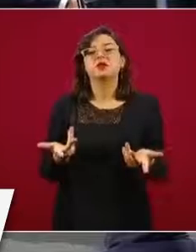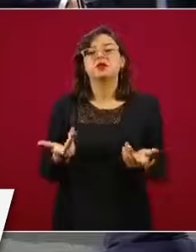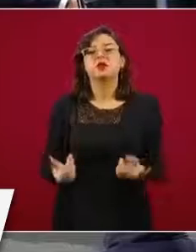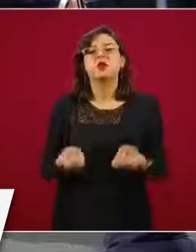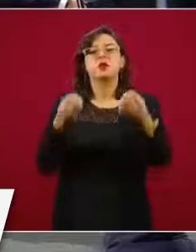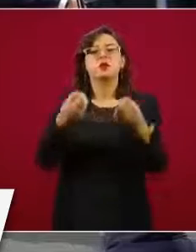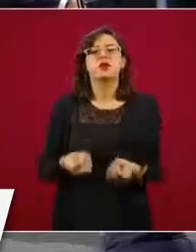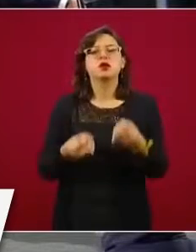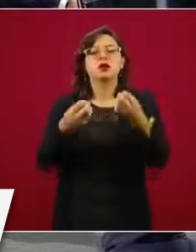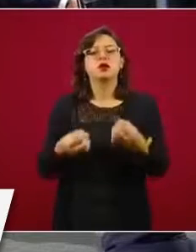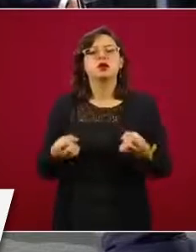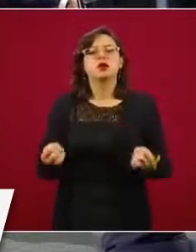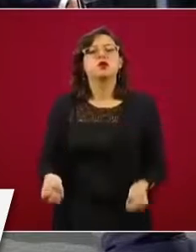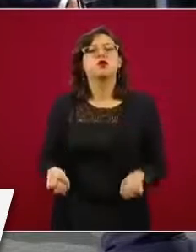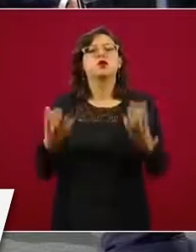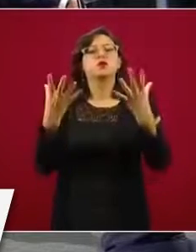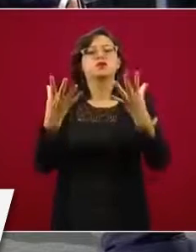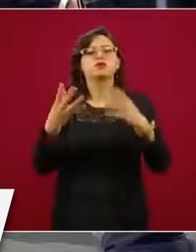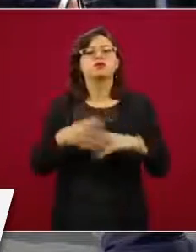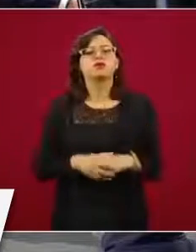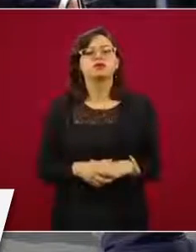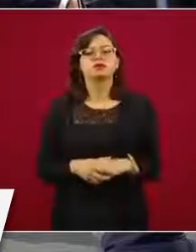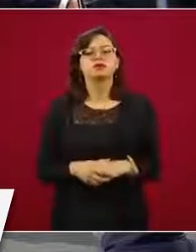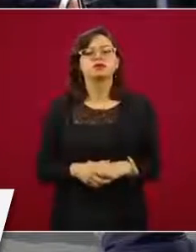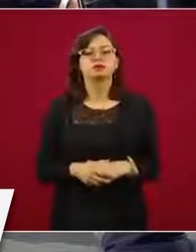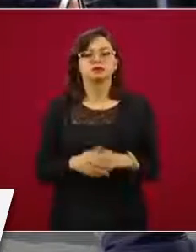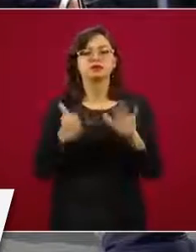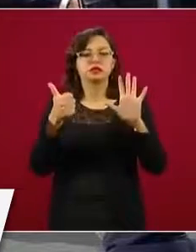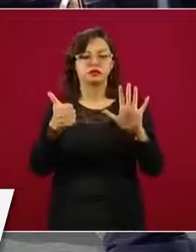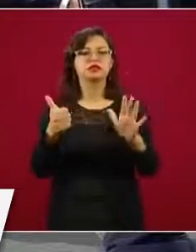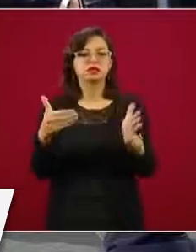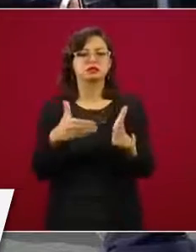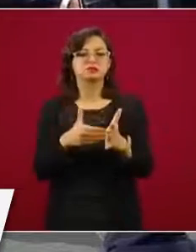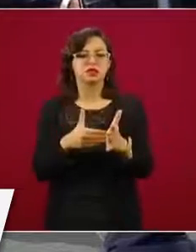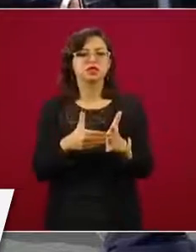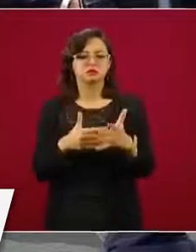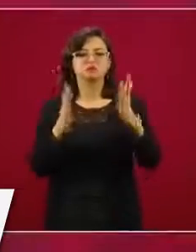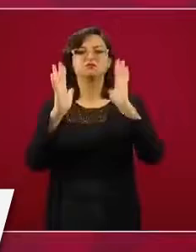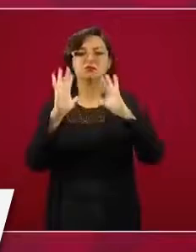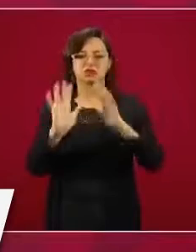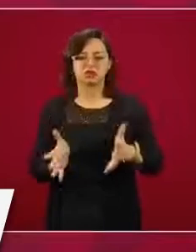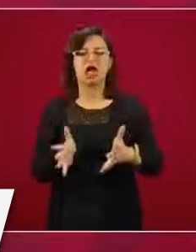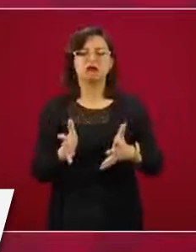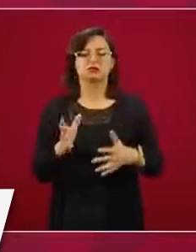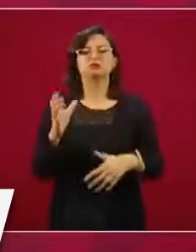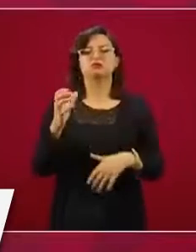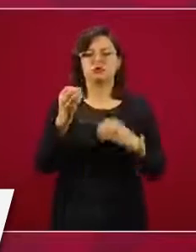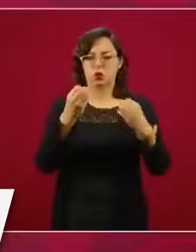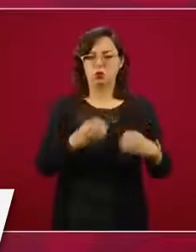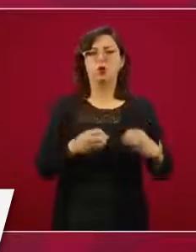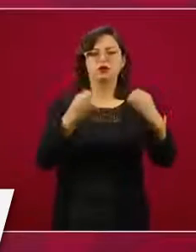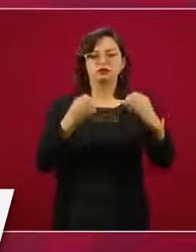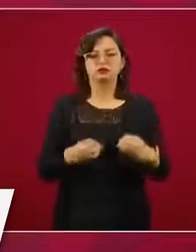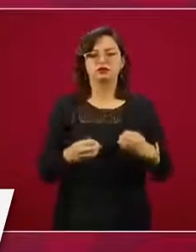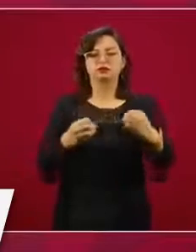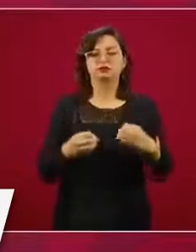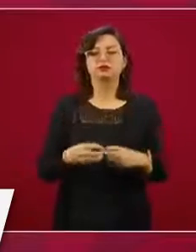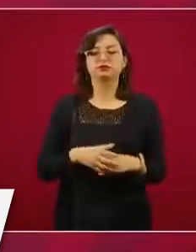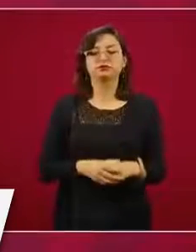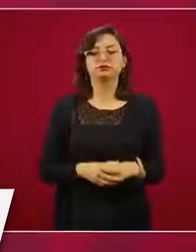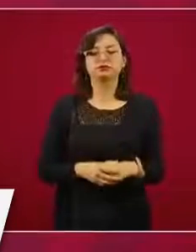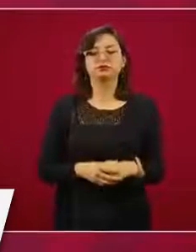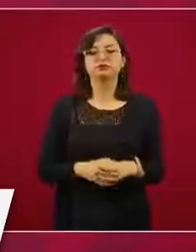de cerca de seis mil en la actualidad, pero